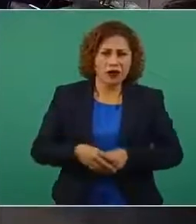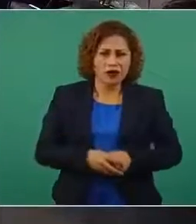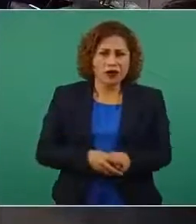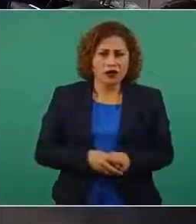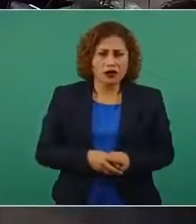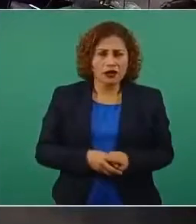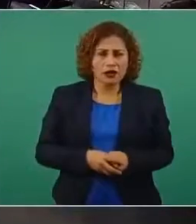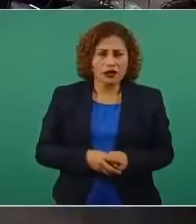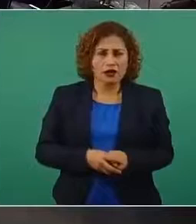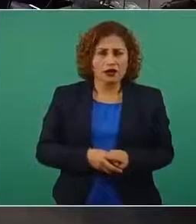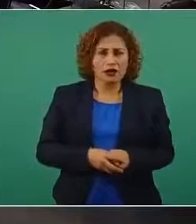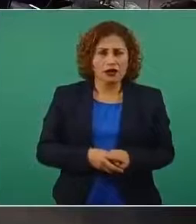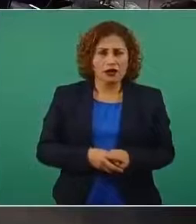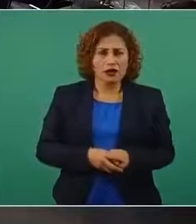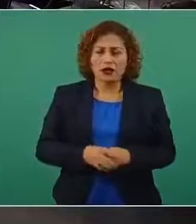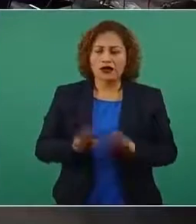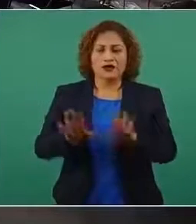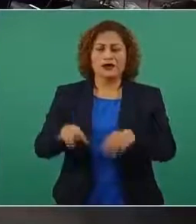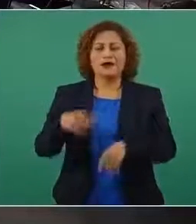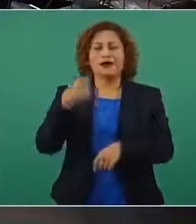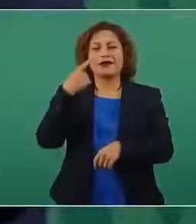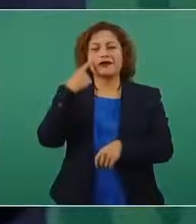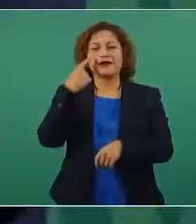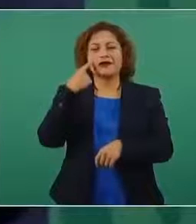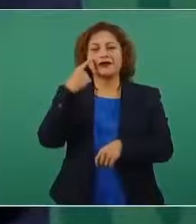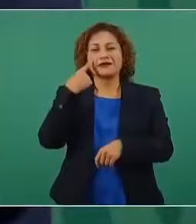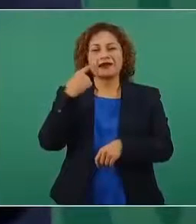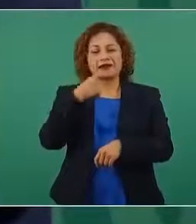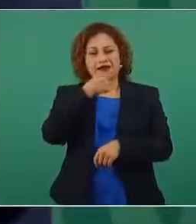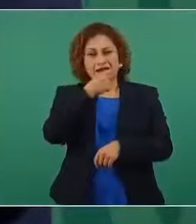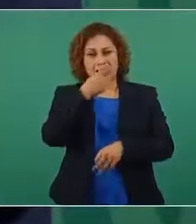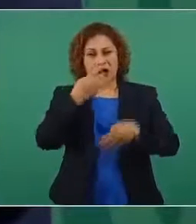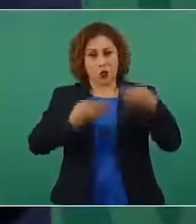el jurídico de no lo conozco